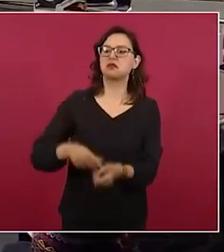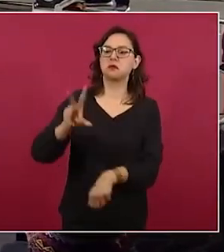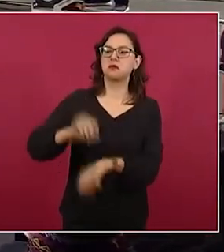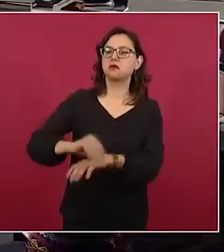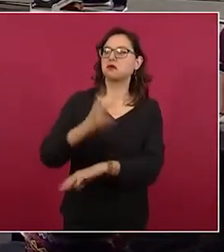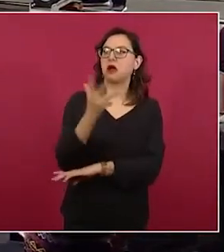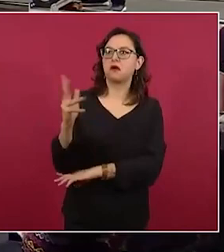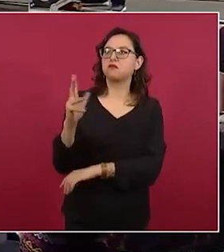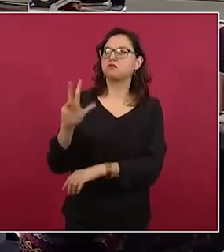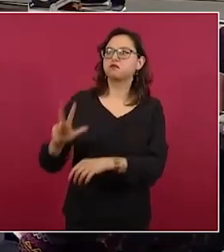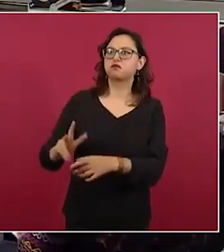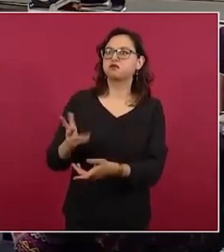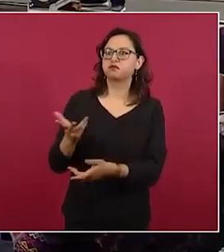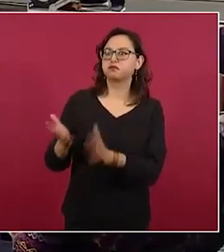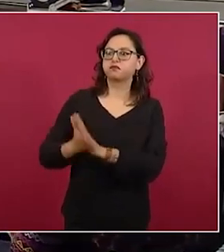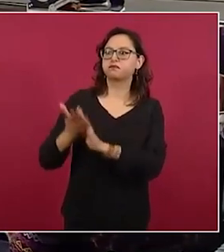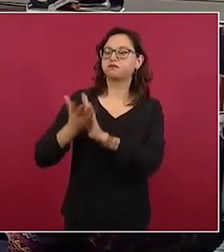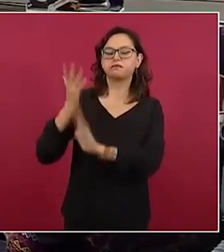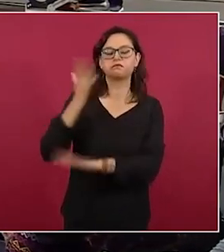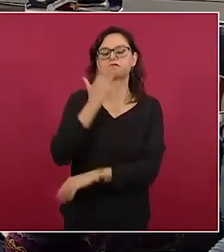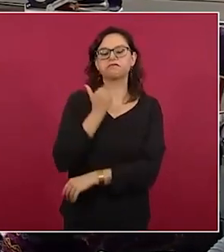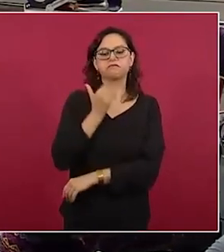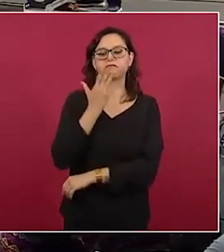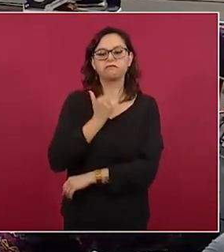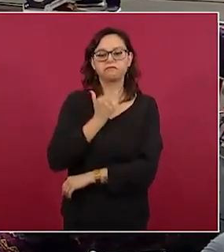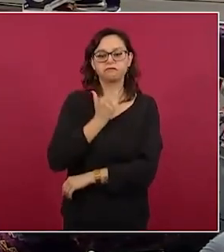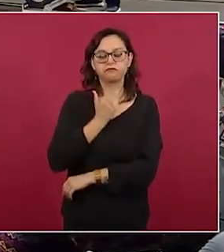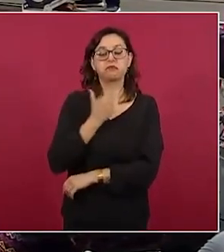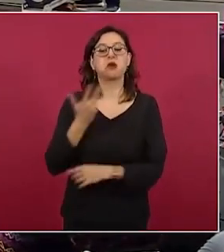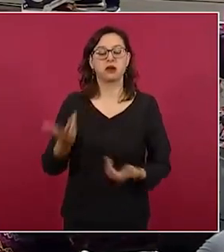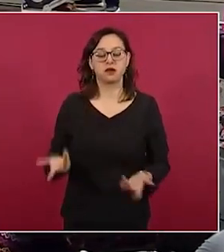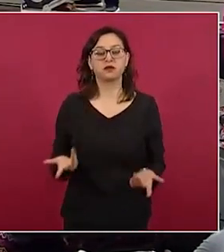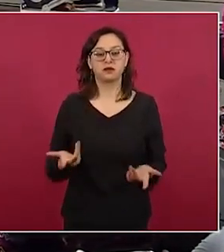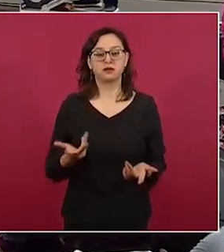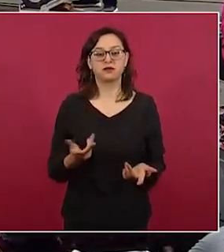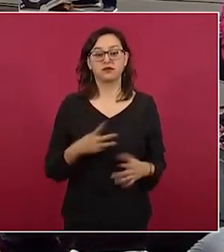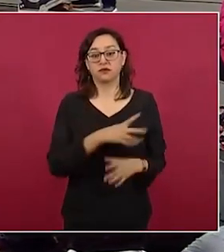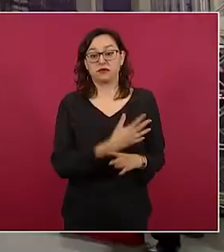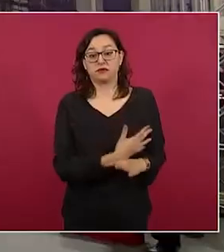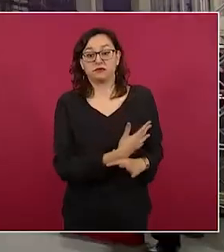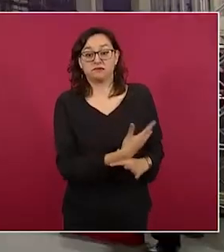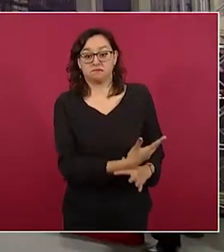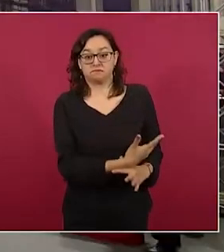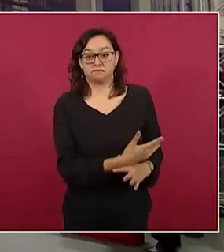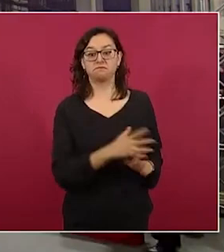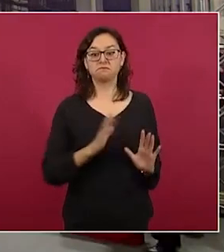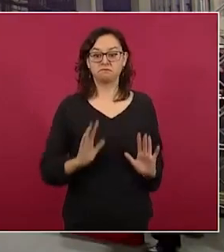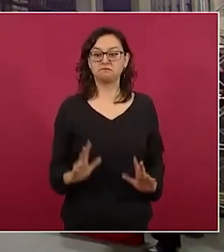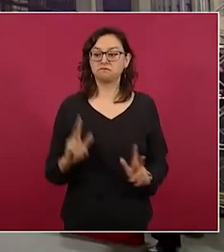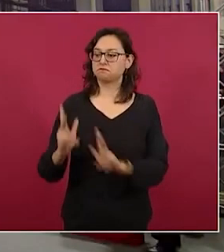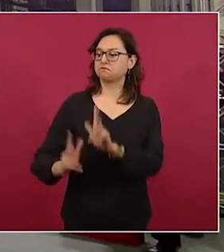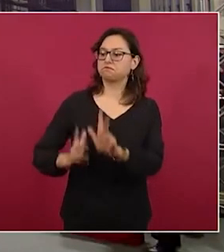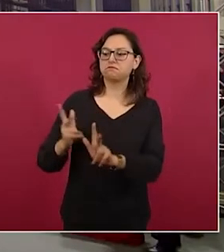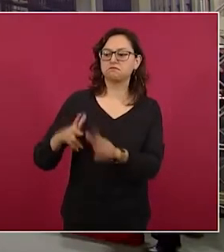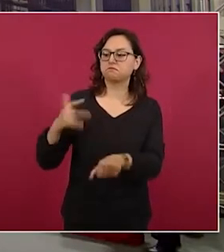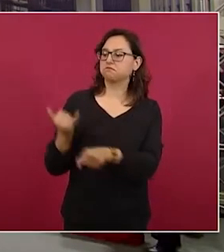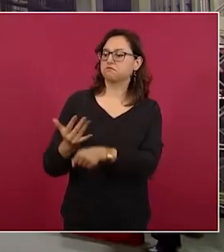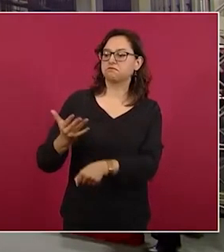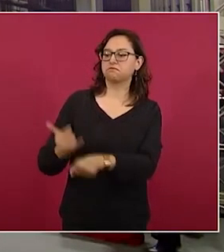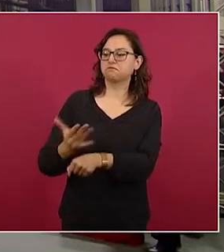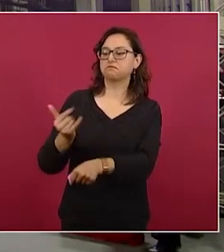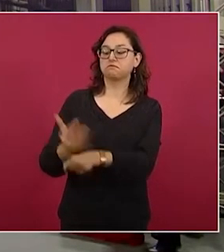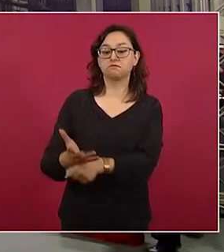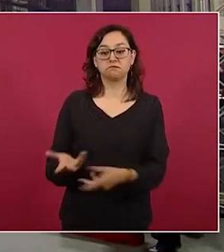supuesto que a ellos les da la argumentación para impedir, para oponerse a la obra.